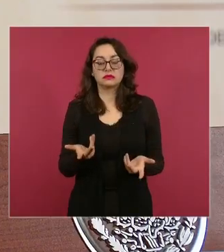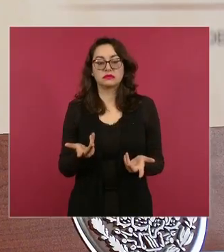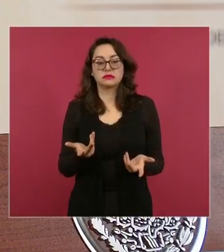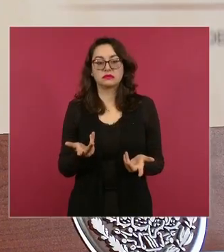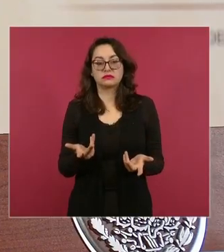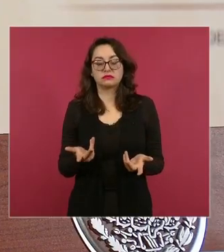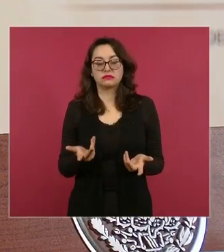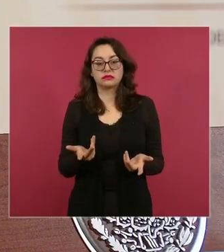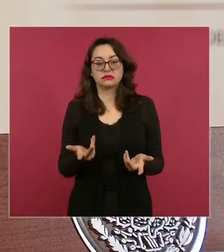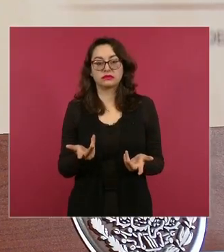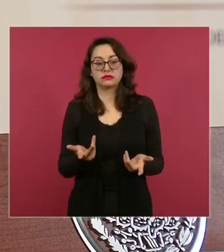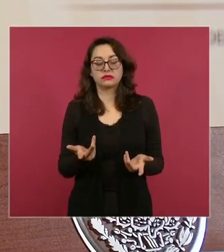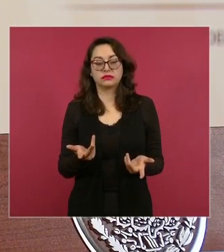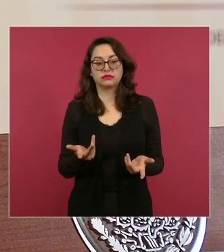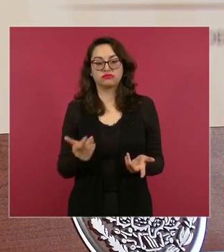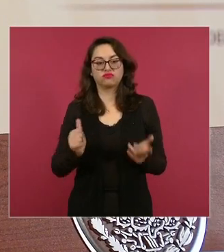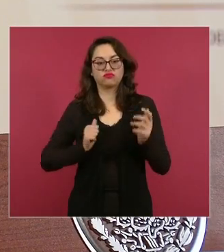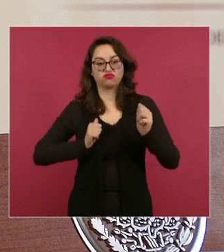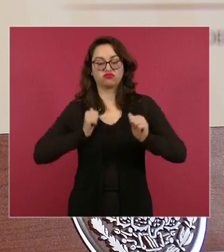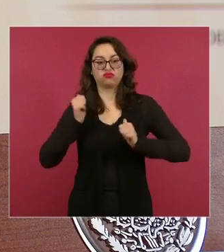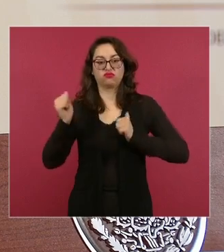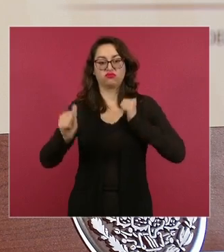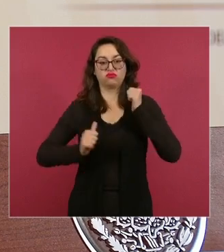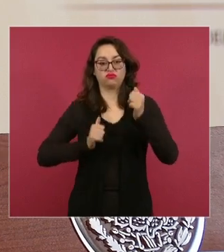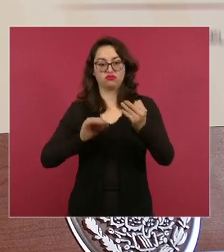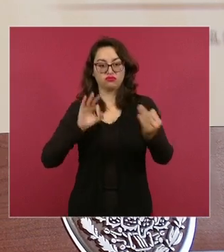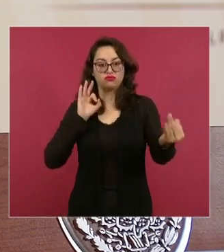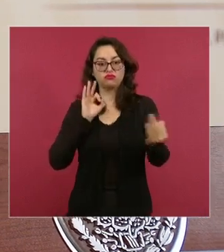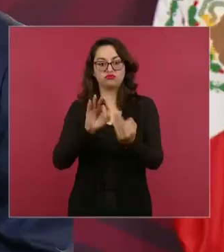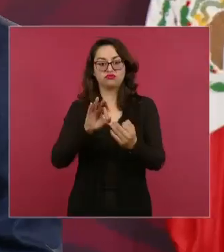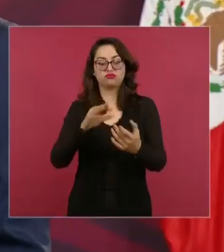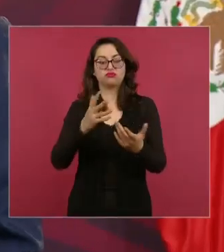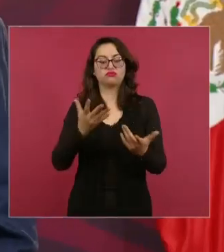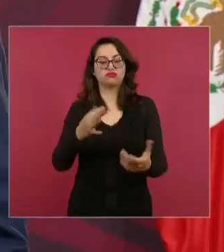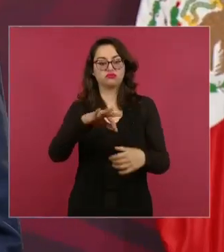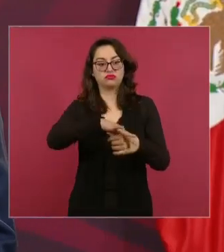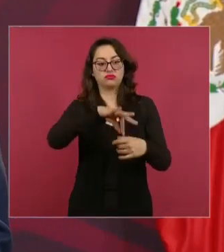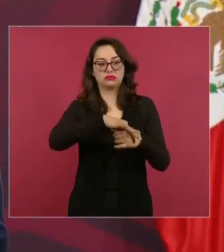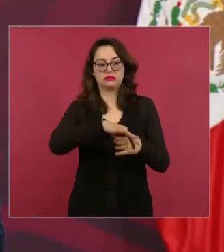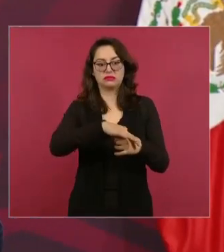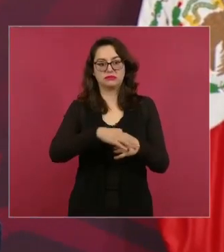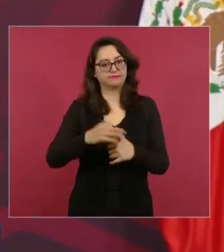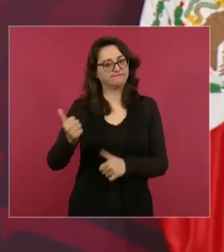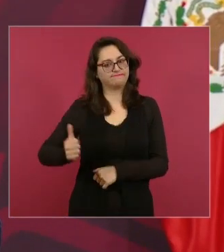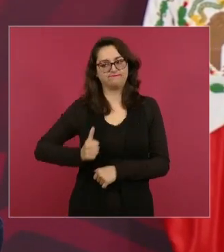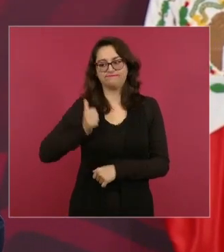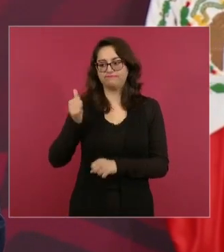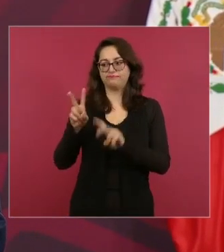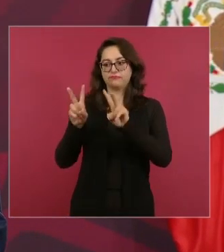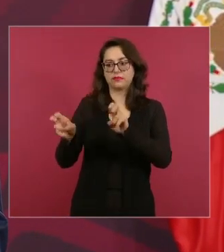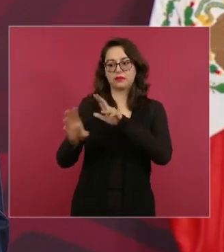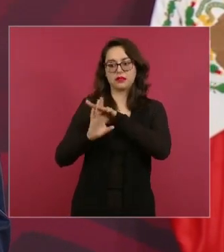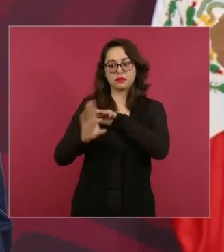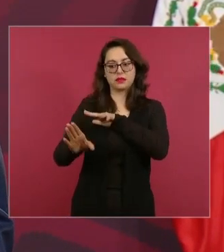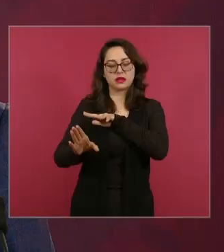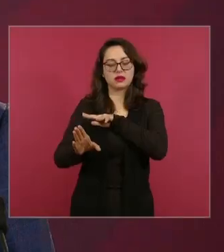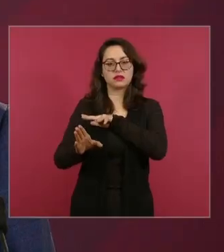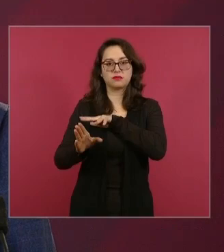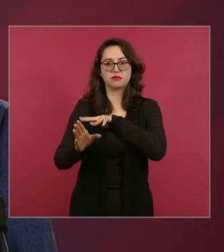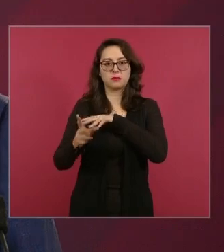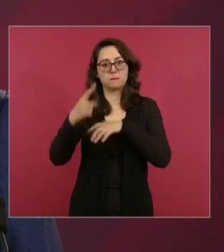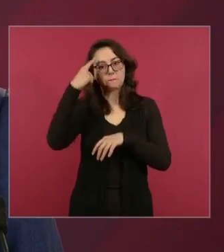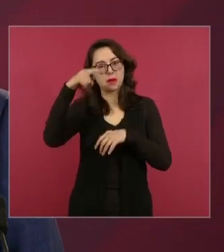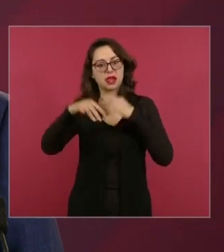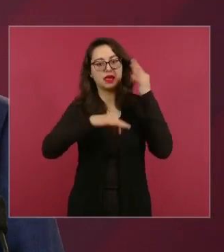aprovechar el fenómeno migratorio el